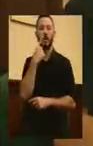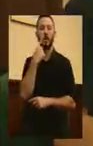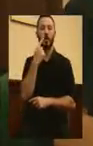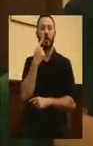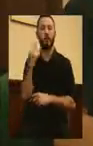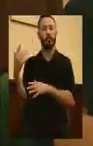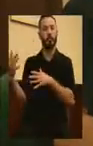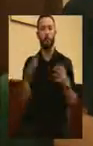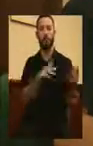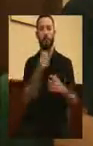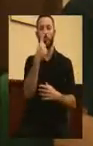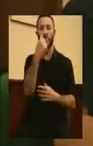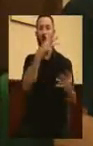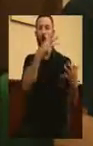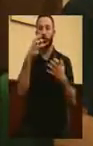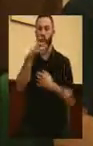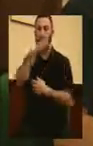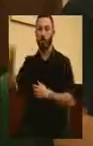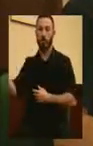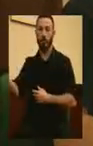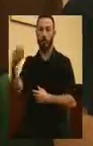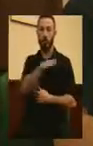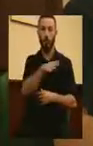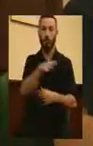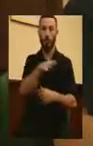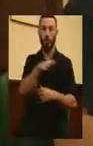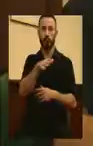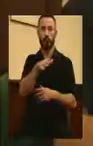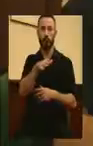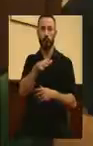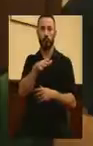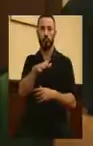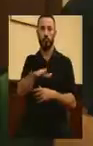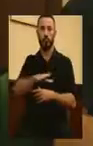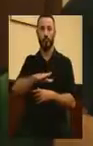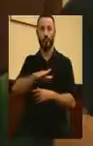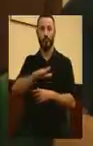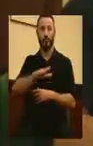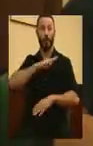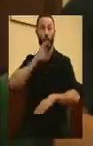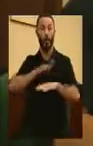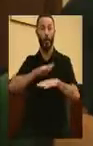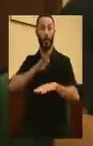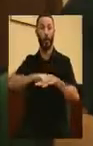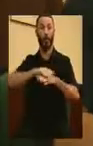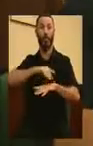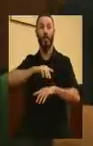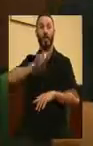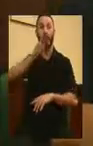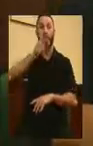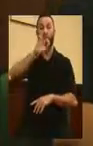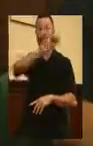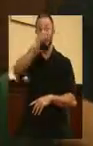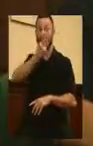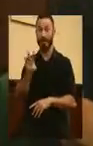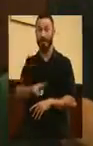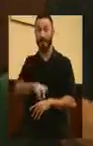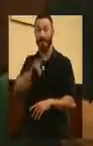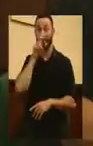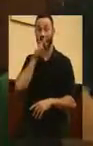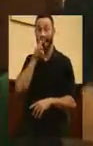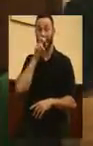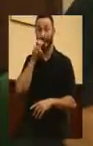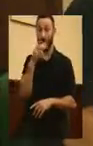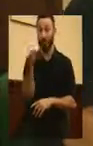los fallecimientos prematuros en el Estado español cada año como consecuencia de la exposición de niveles de ozono registrados en los últimos meses en